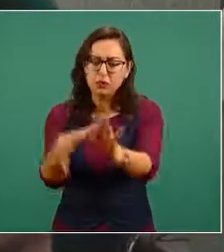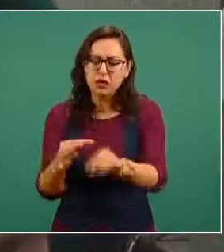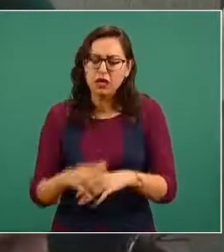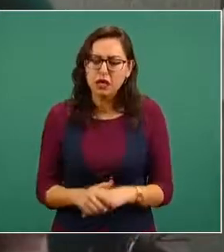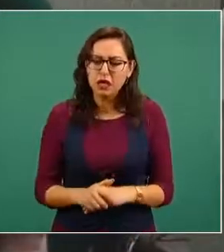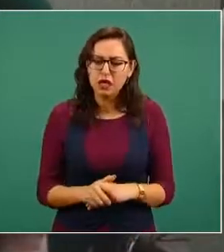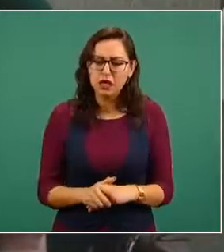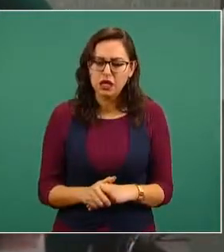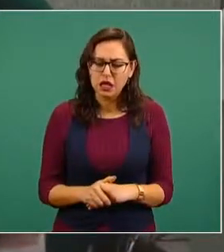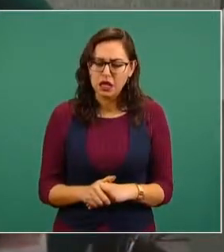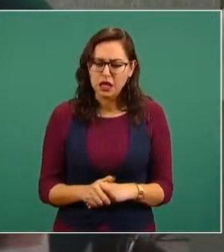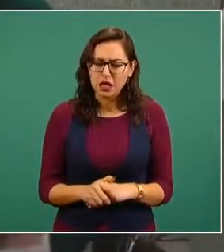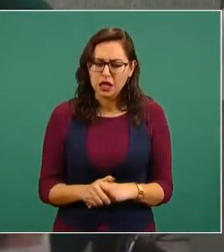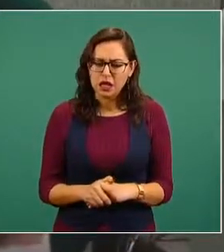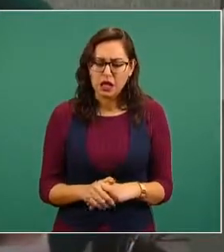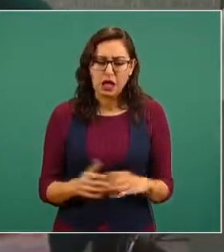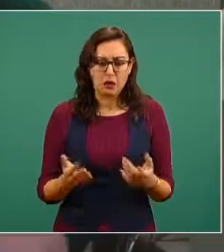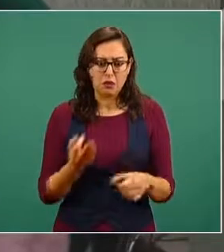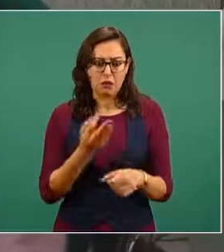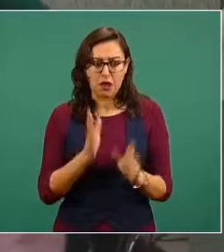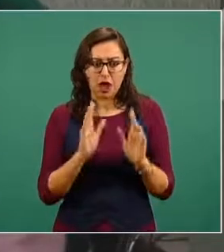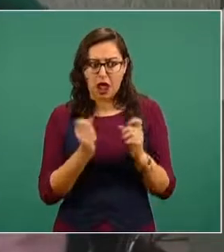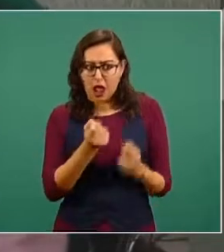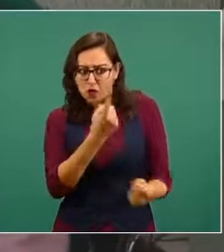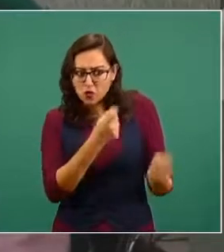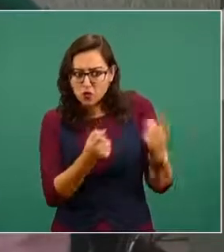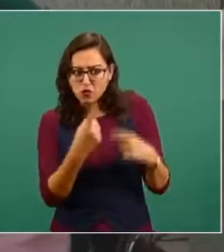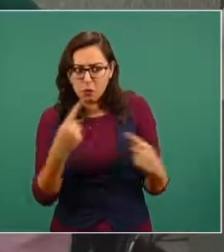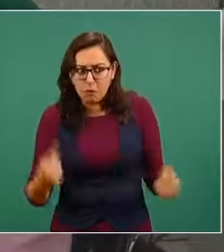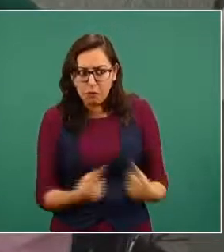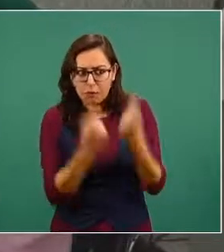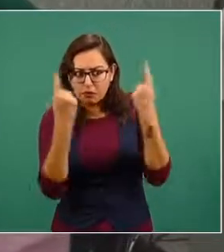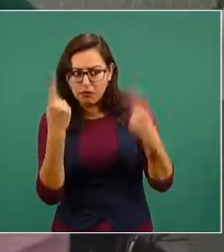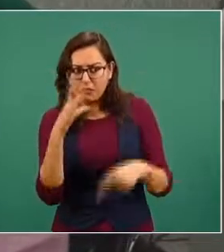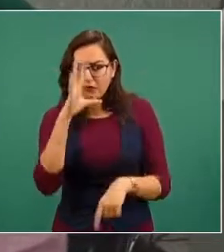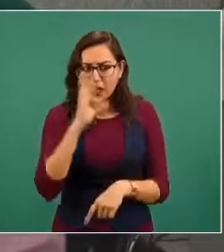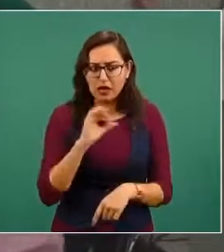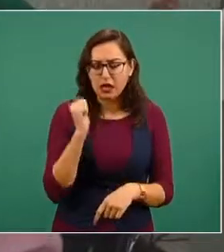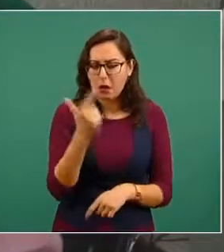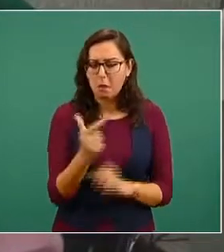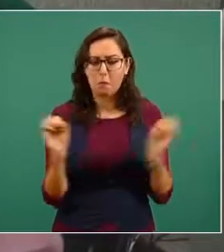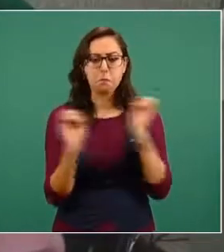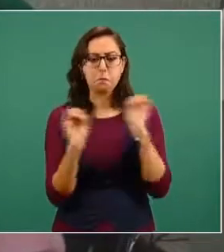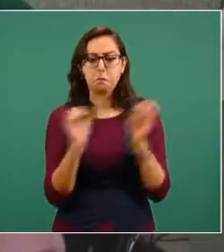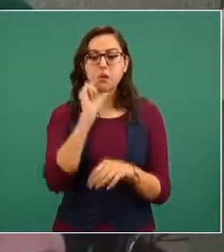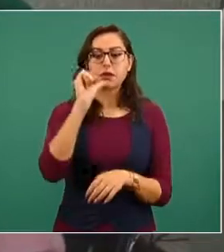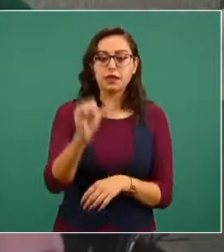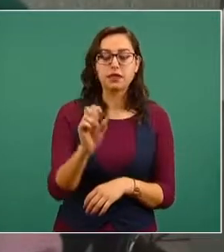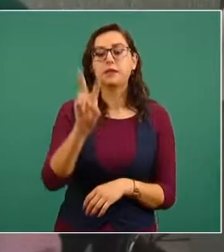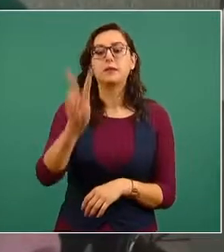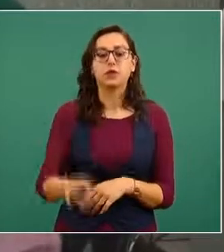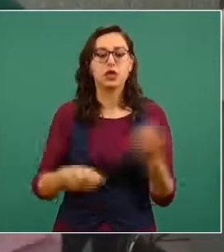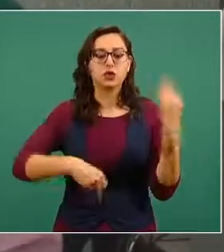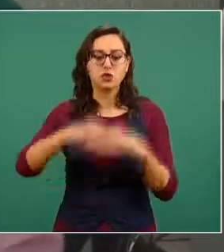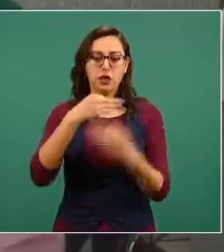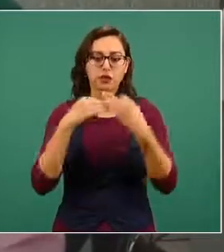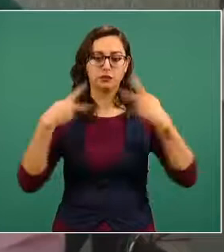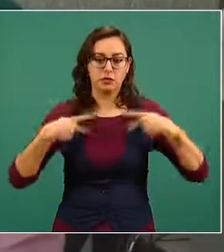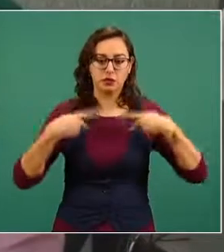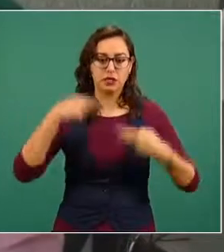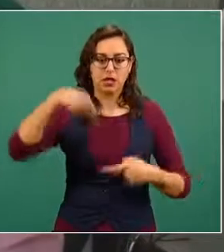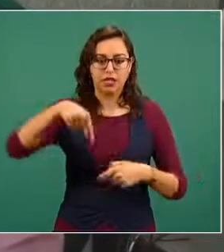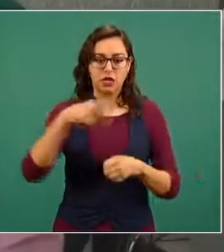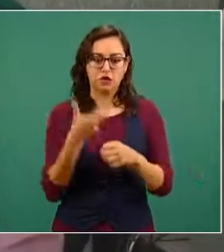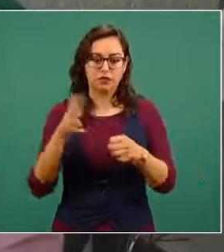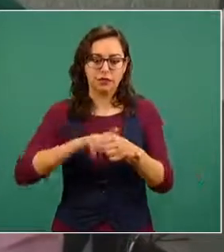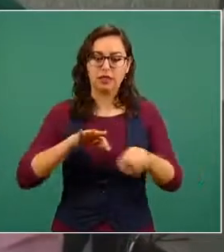pero se ha desarrollado enormemente. Nuestro personal se encuentra profundamente agradecido por la obligada de esta